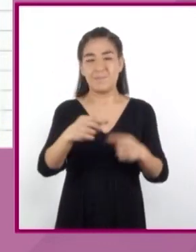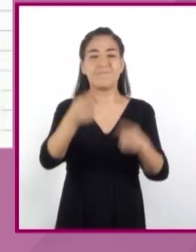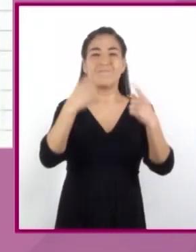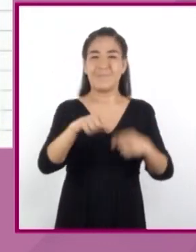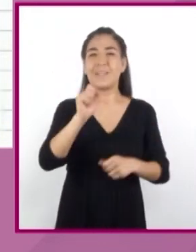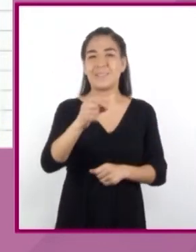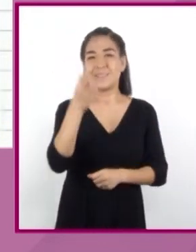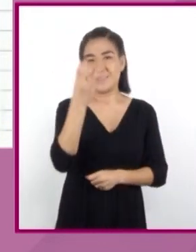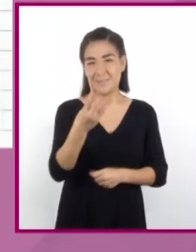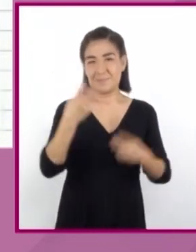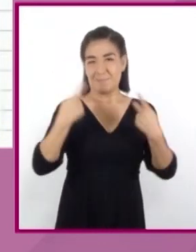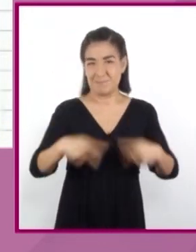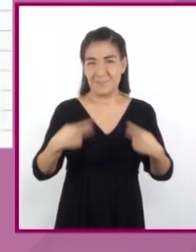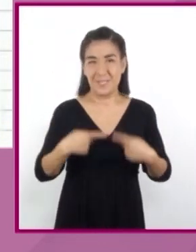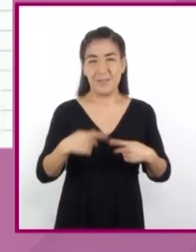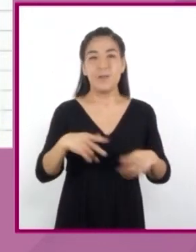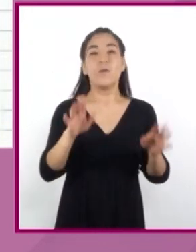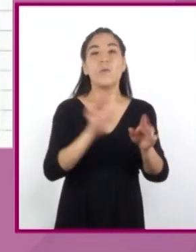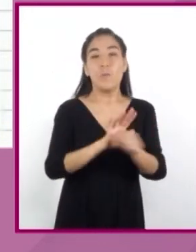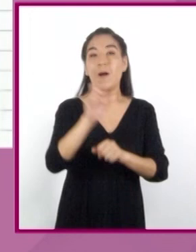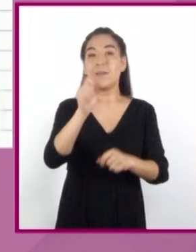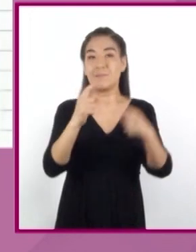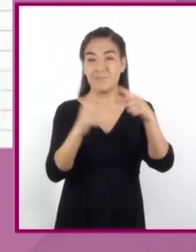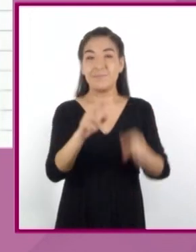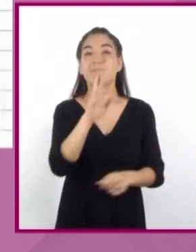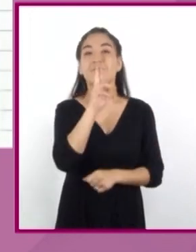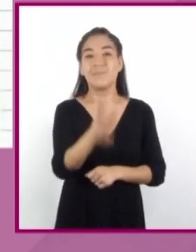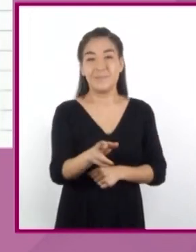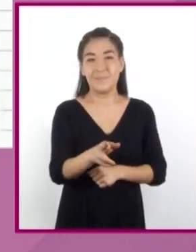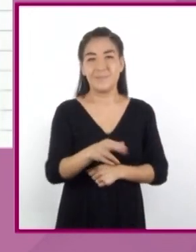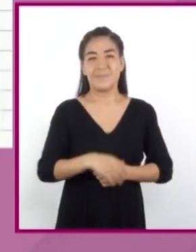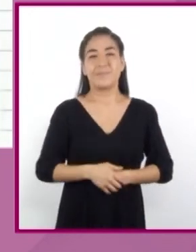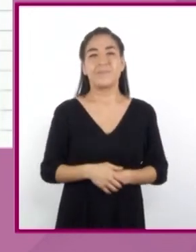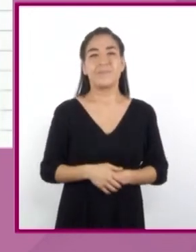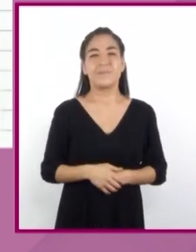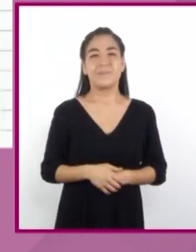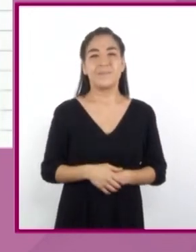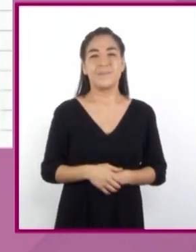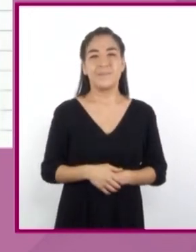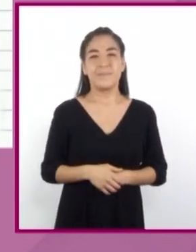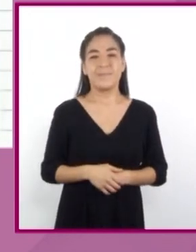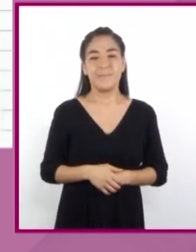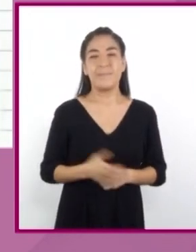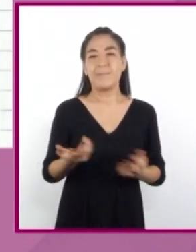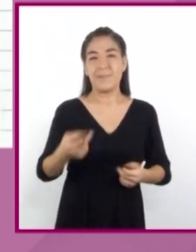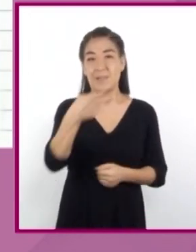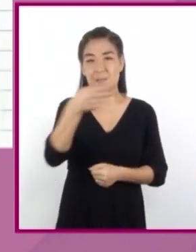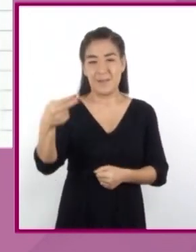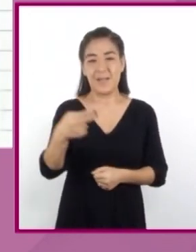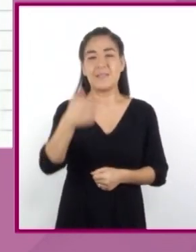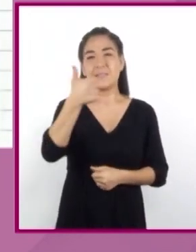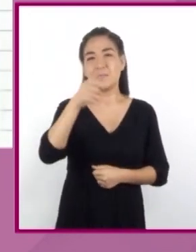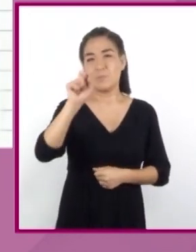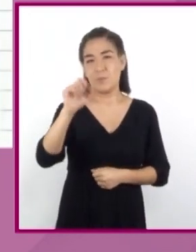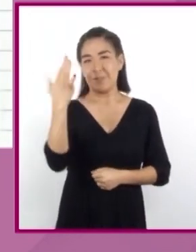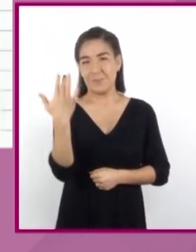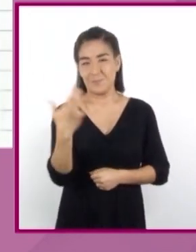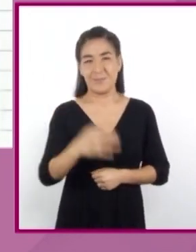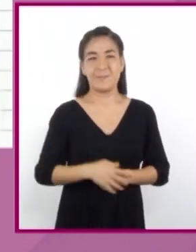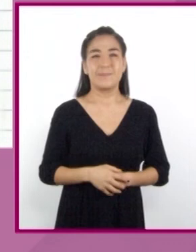Al efectuar la división, encontramos que la constante de proporcionalidad es igual a 6.50.